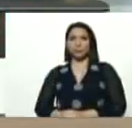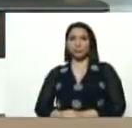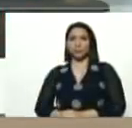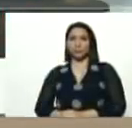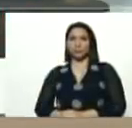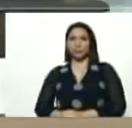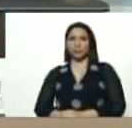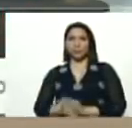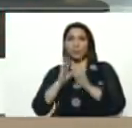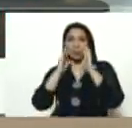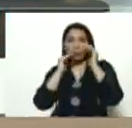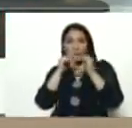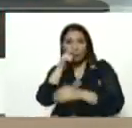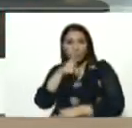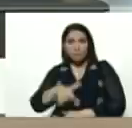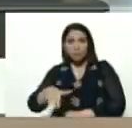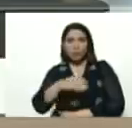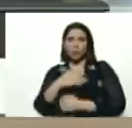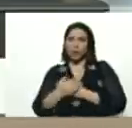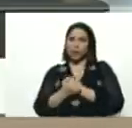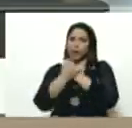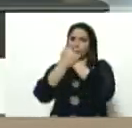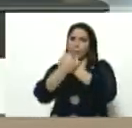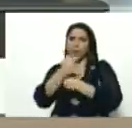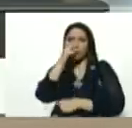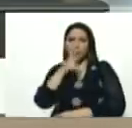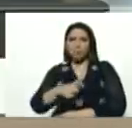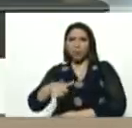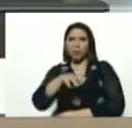los que atienden al pueblo, los que aman al pueblo, de verdad,